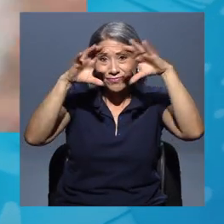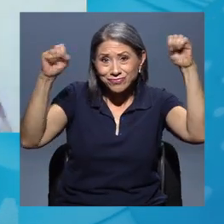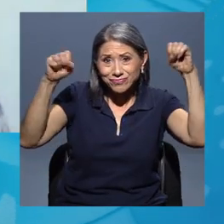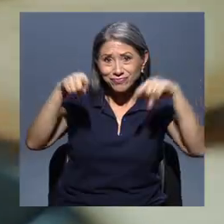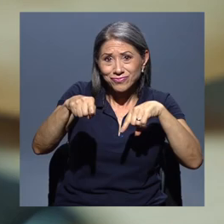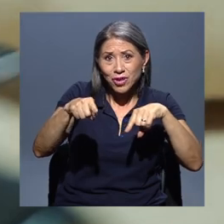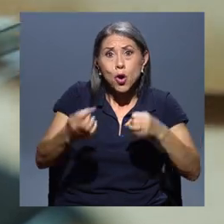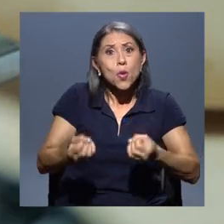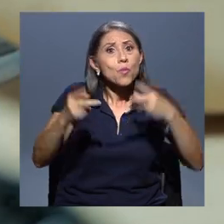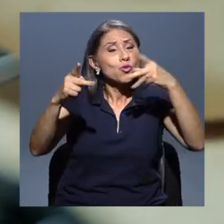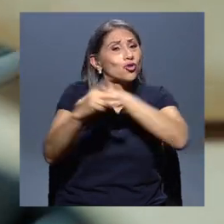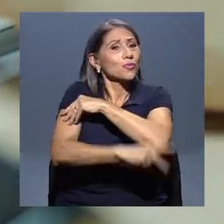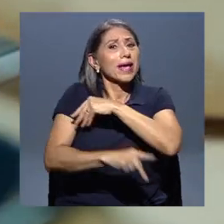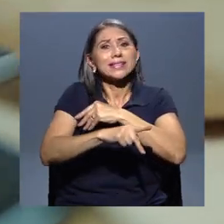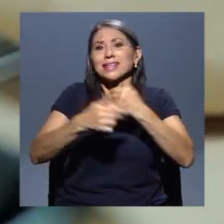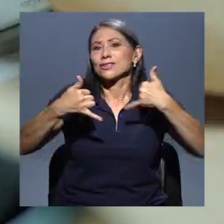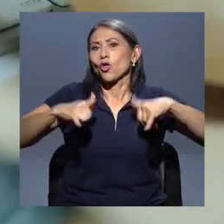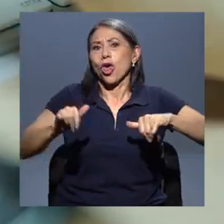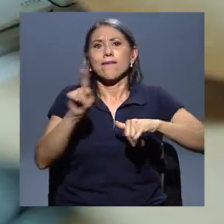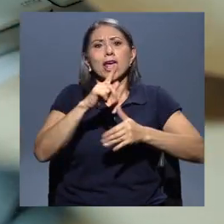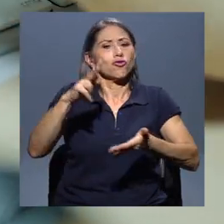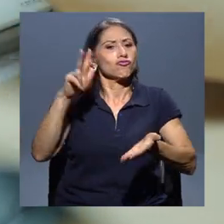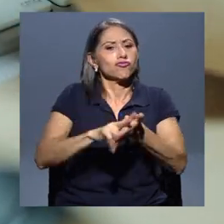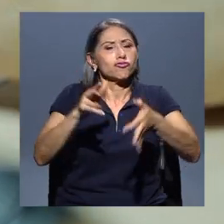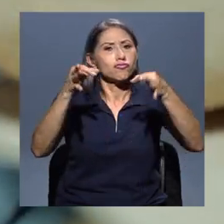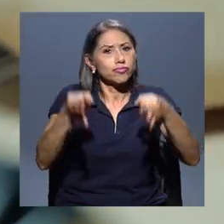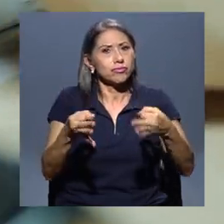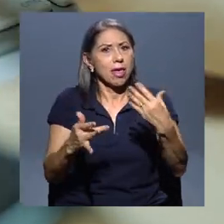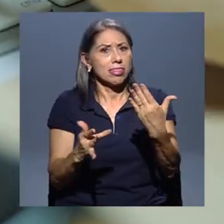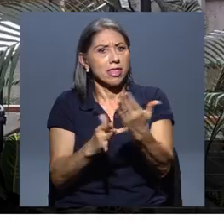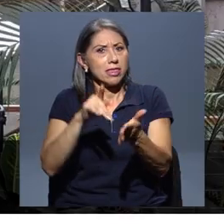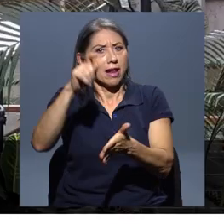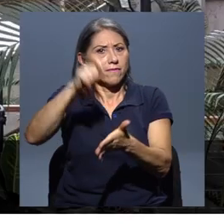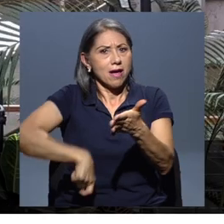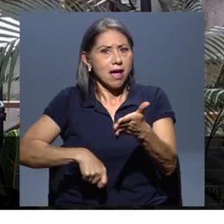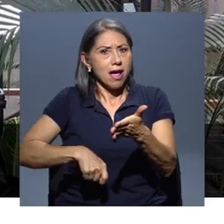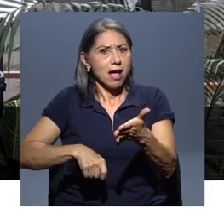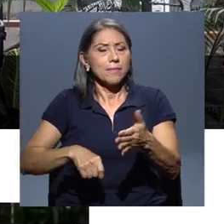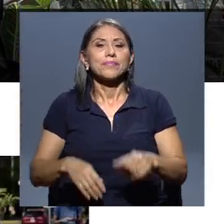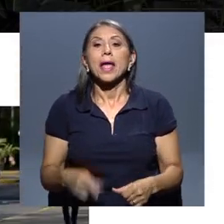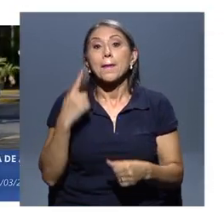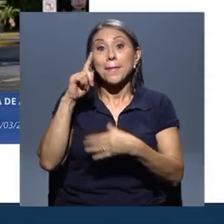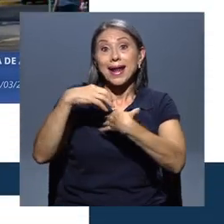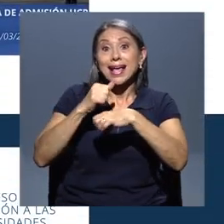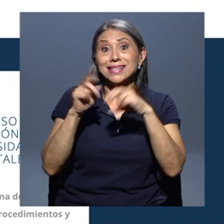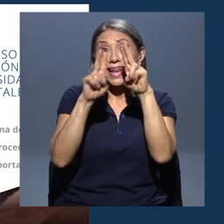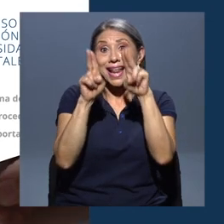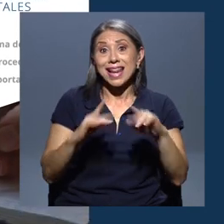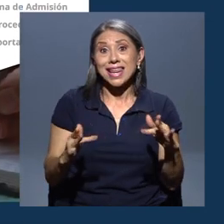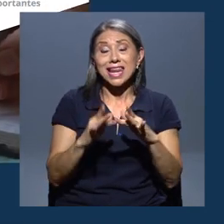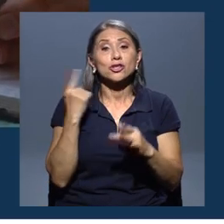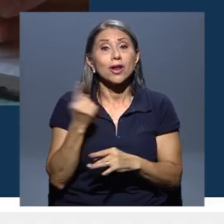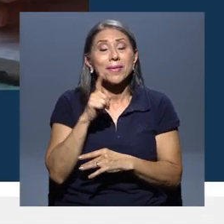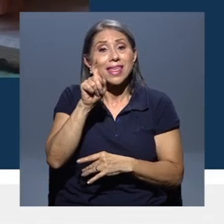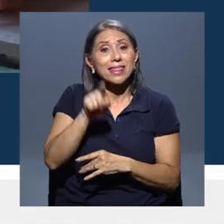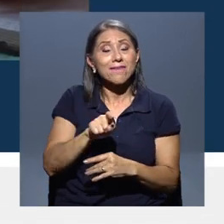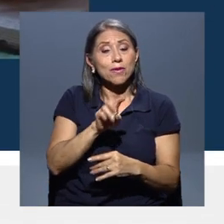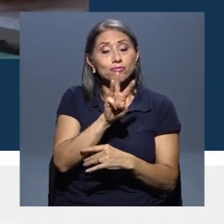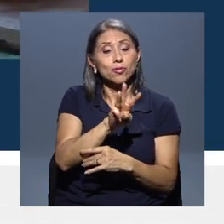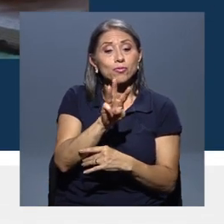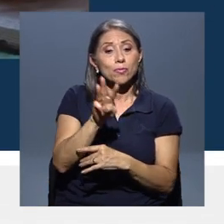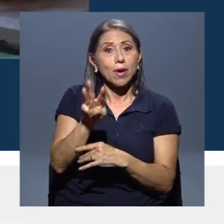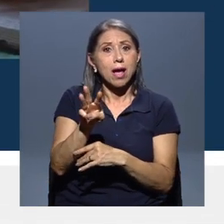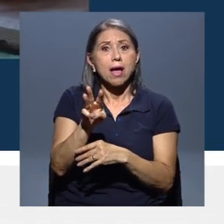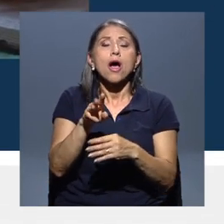digamos, no validan la firma digital como un documento legal. Para realizar el trámite en línea, solo debe ingresar a la página de la